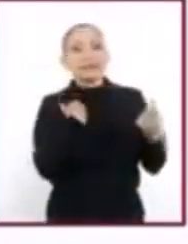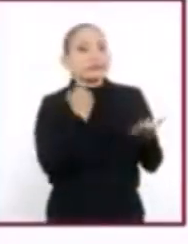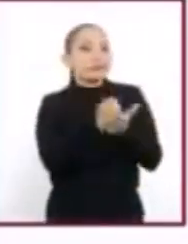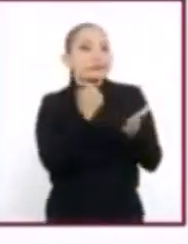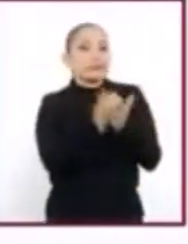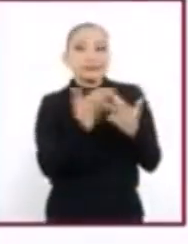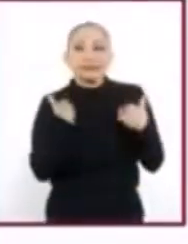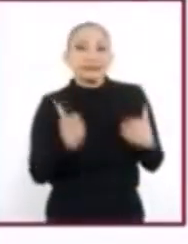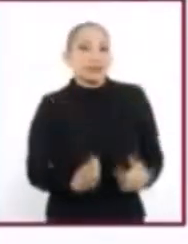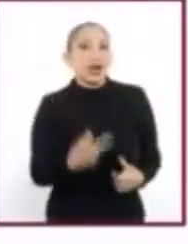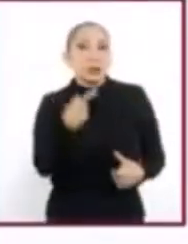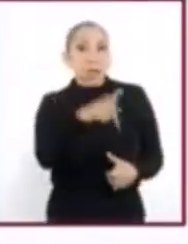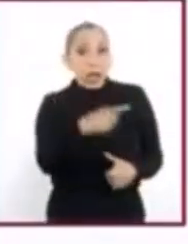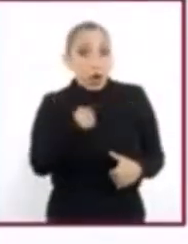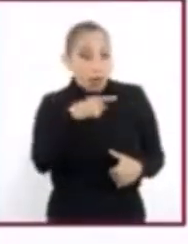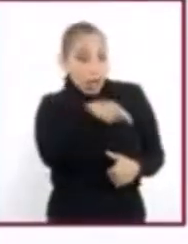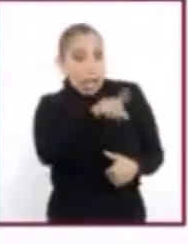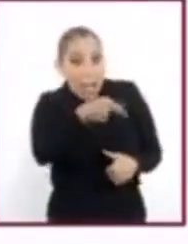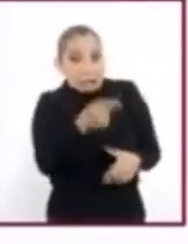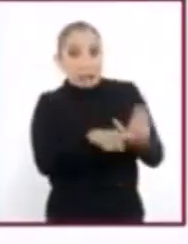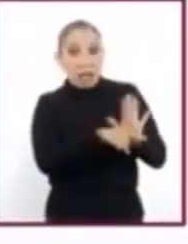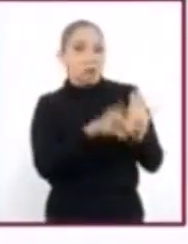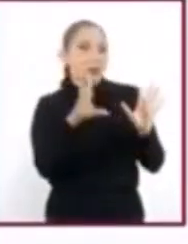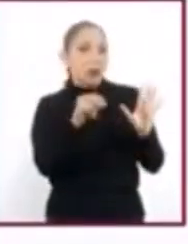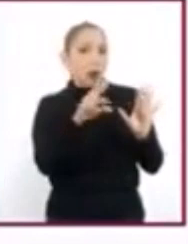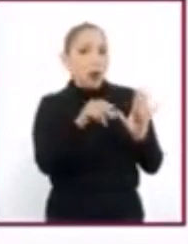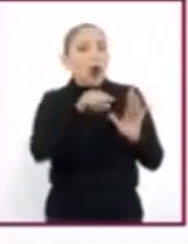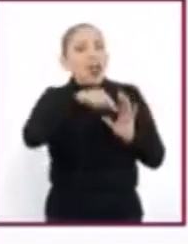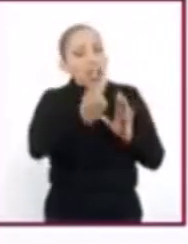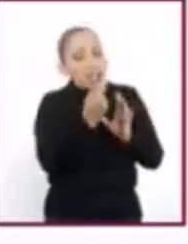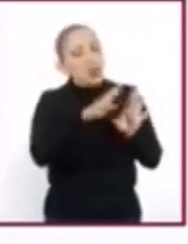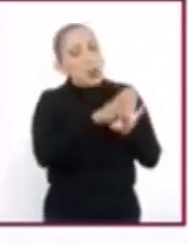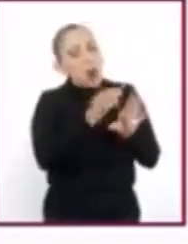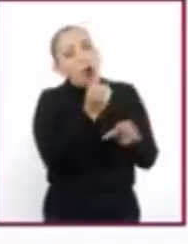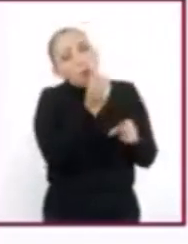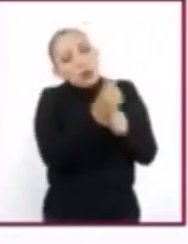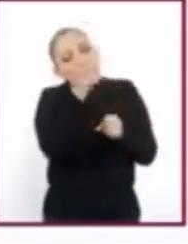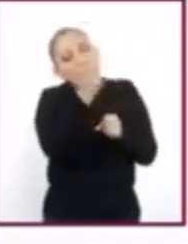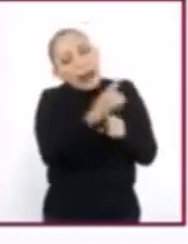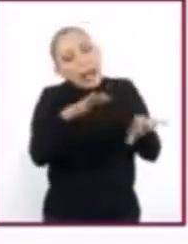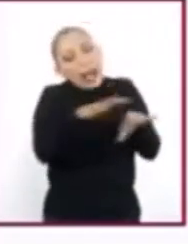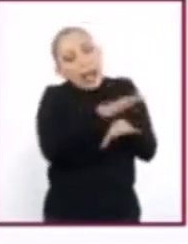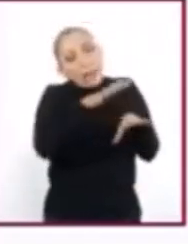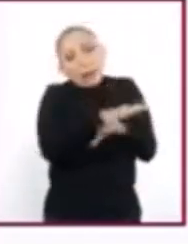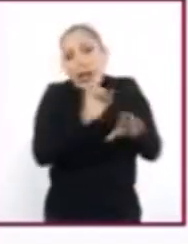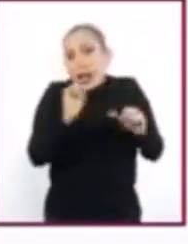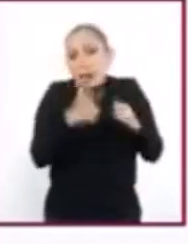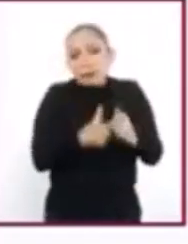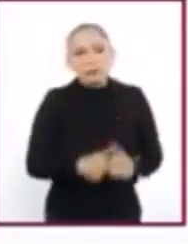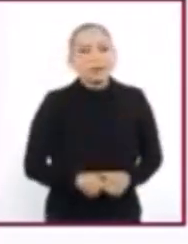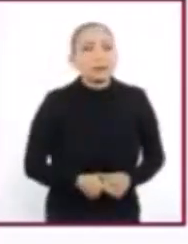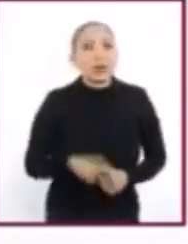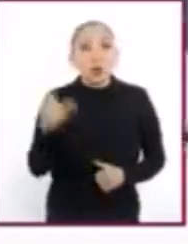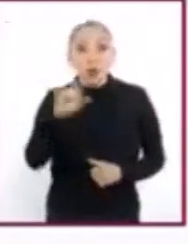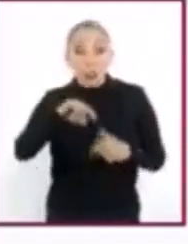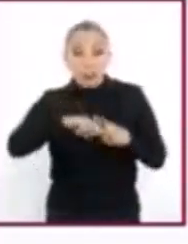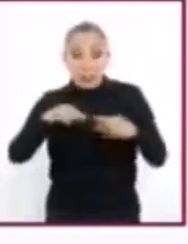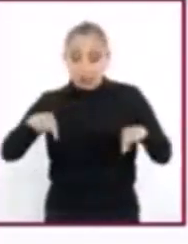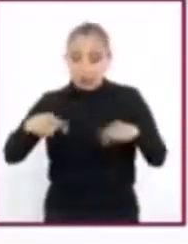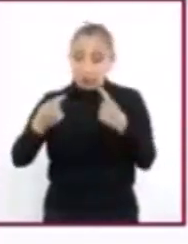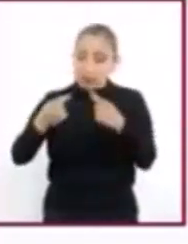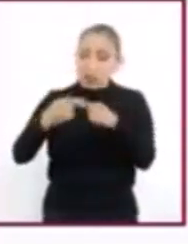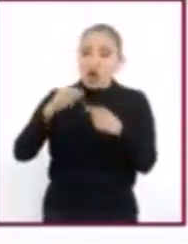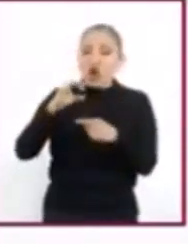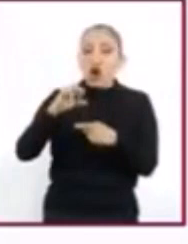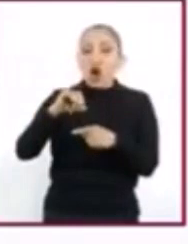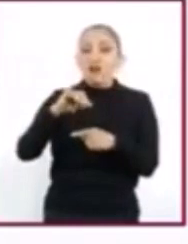el ser humano, pero no debe entenderse como algo negativo, sino como una oportunidad de cambio positivo. Al surgir un conflicto, se hace